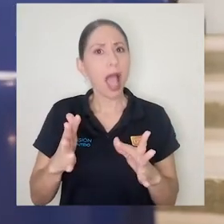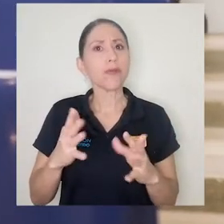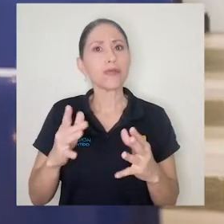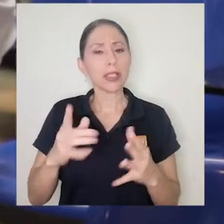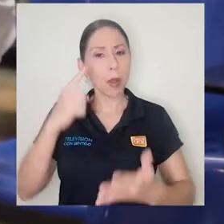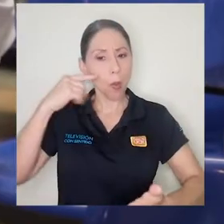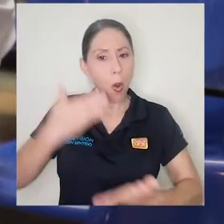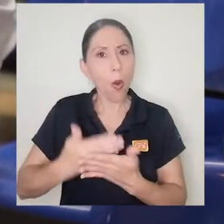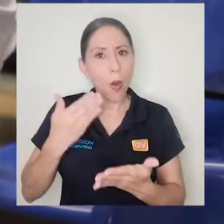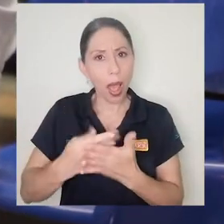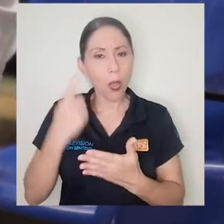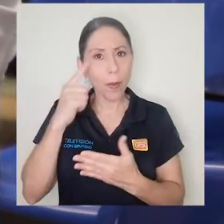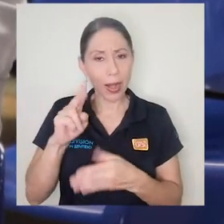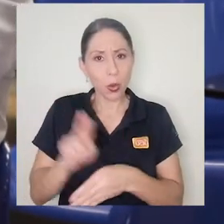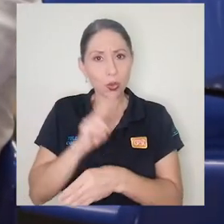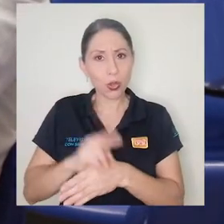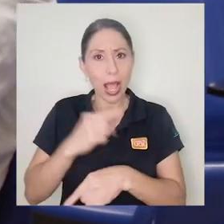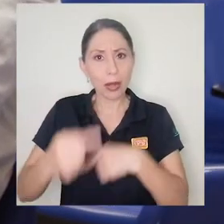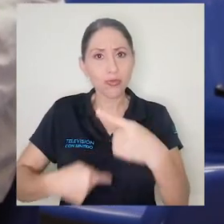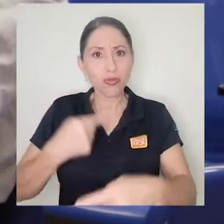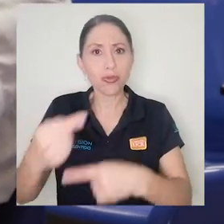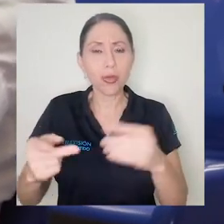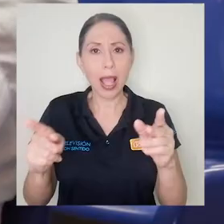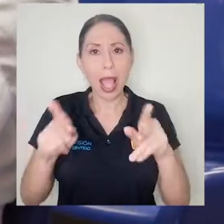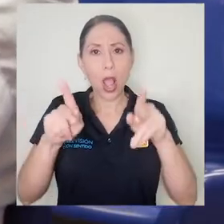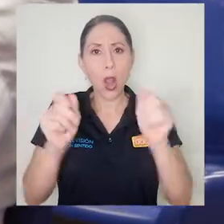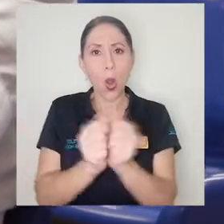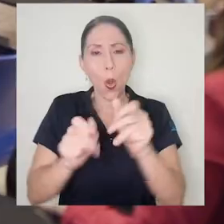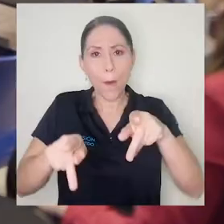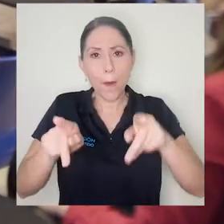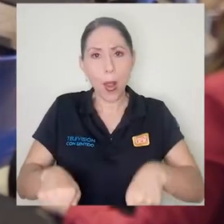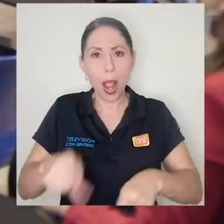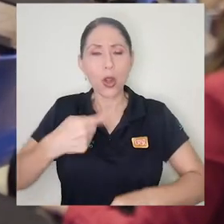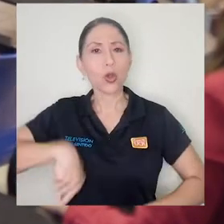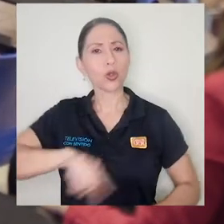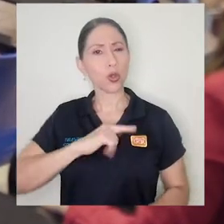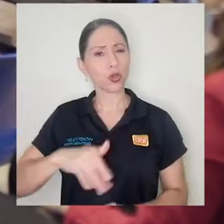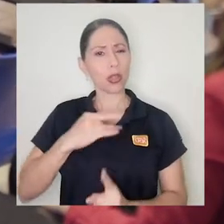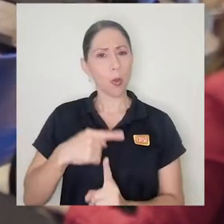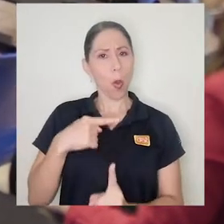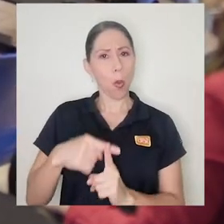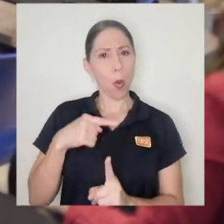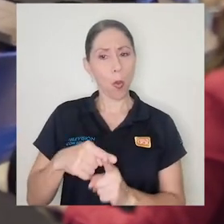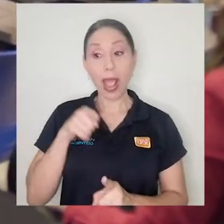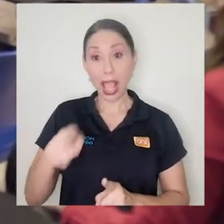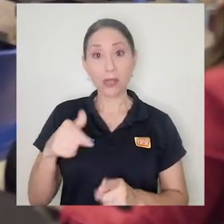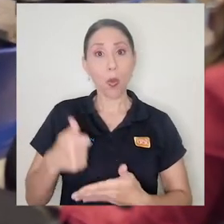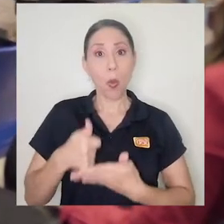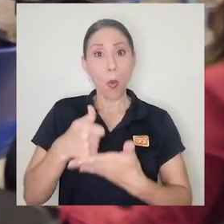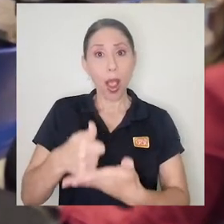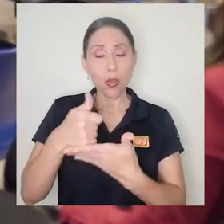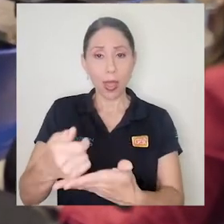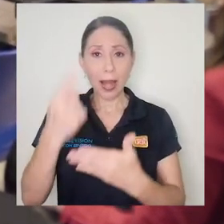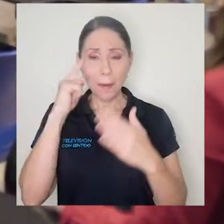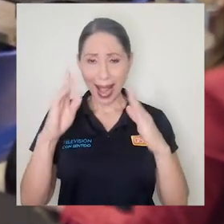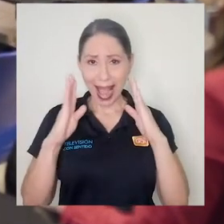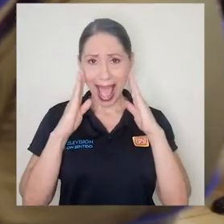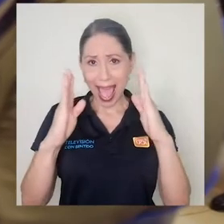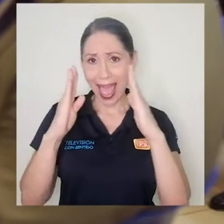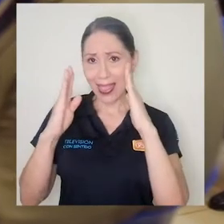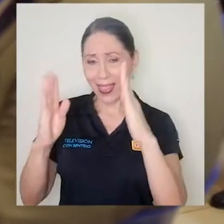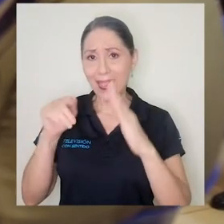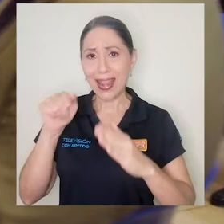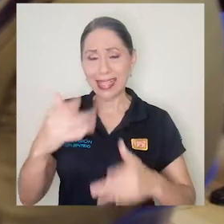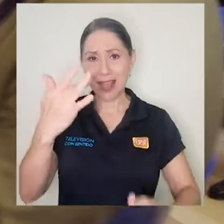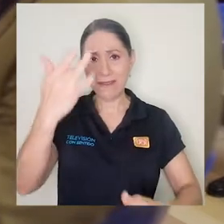ser usado en seres humanos. Estamos muy positivos de que va a servir como una contribución para el tratamiento de